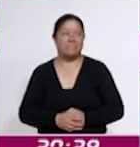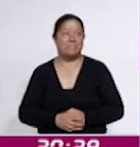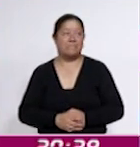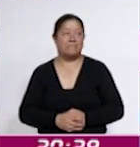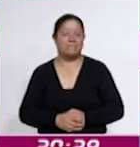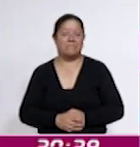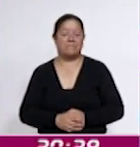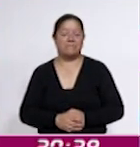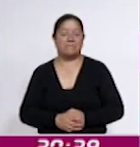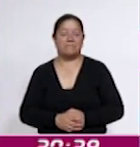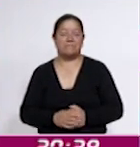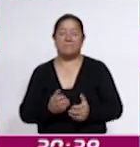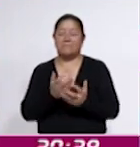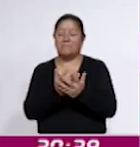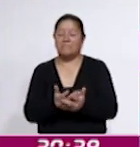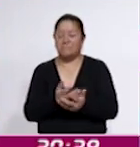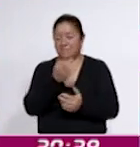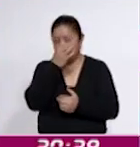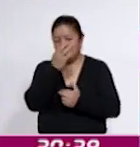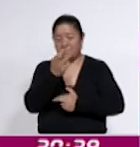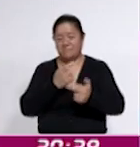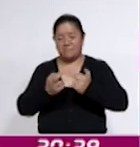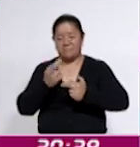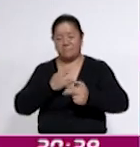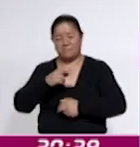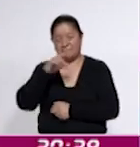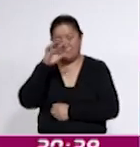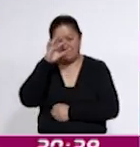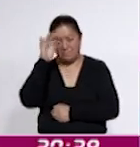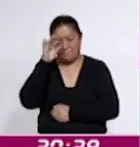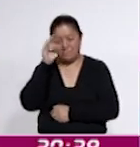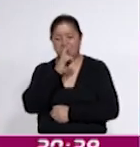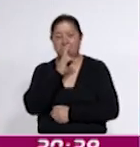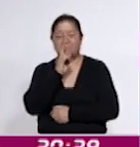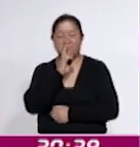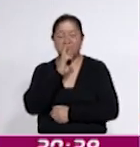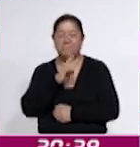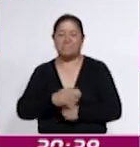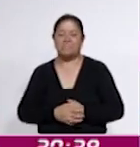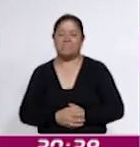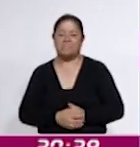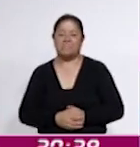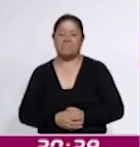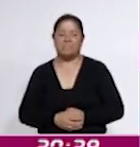Nos vamos a la pausa y enseguida volvemos a Corazen Noticias. Quédese con nosotros.